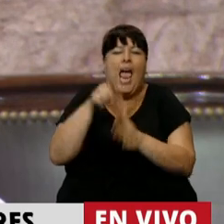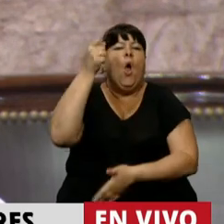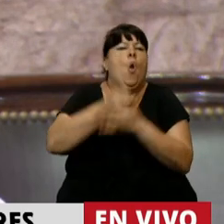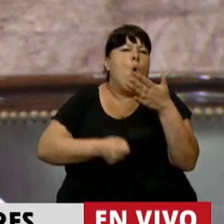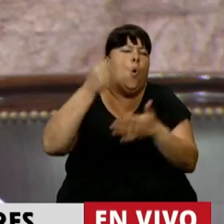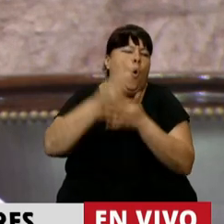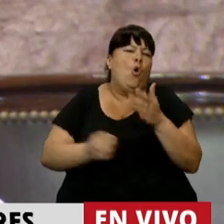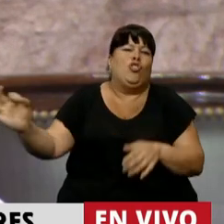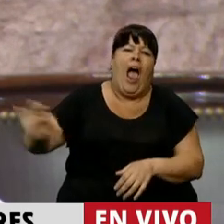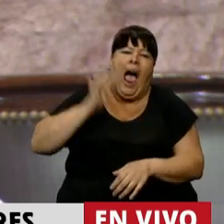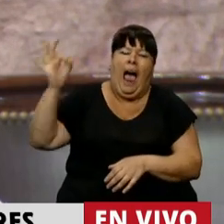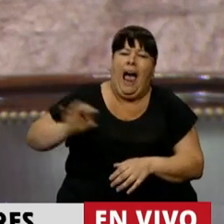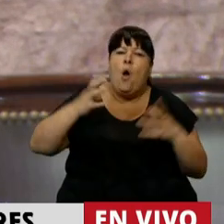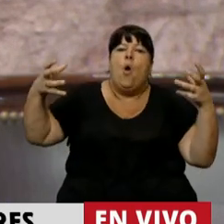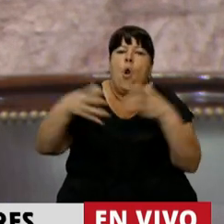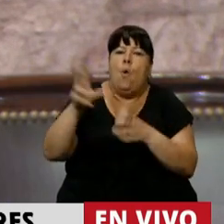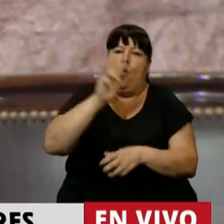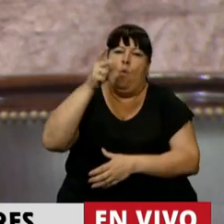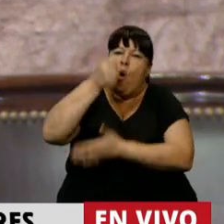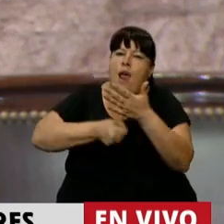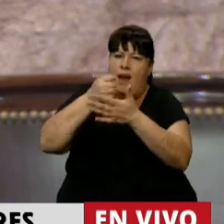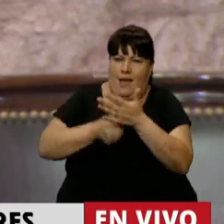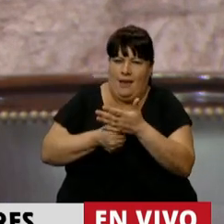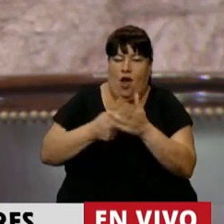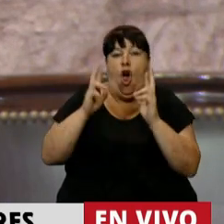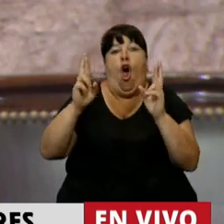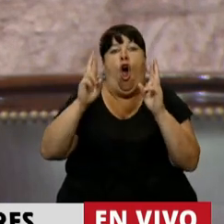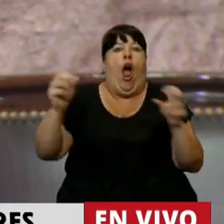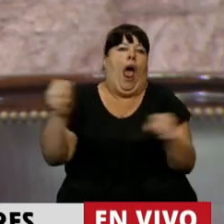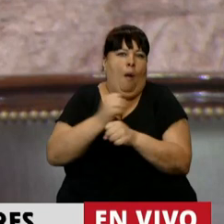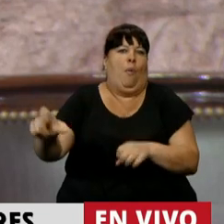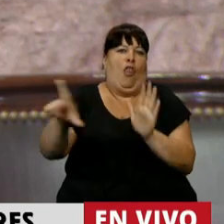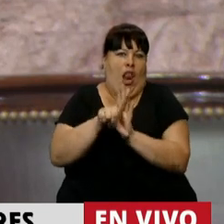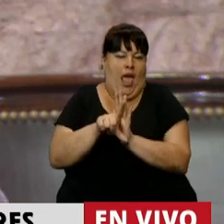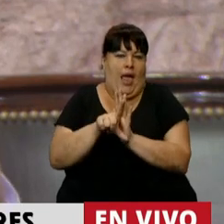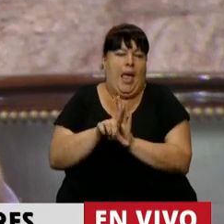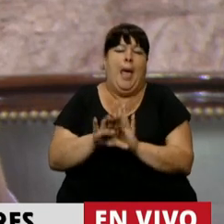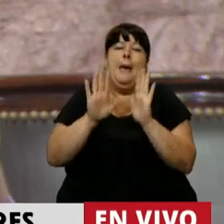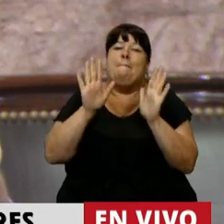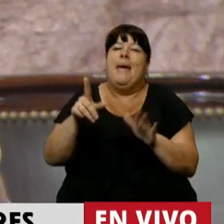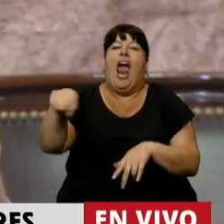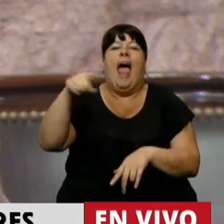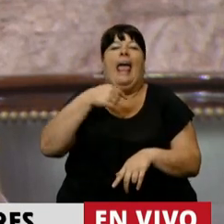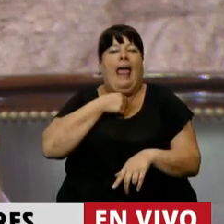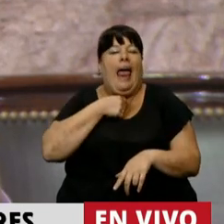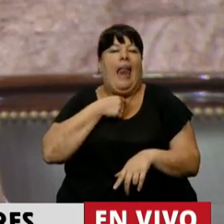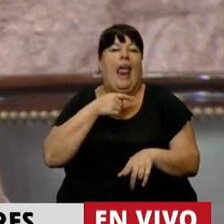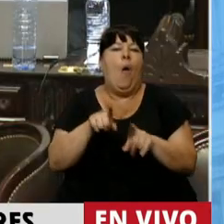luchado durante décadas el movimiento de las mujeres. Y que esperamos que sea ley. Pero están queriendo